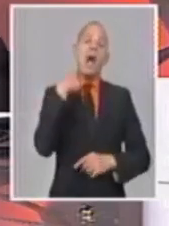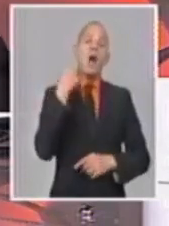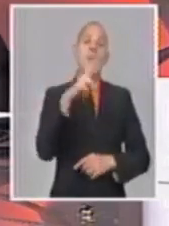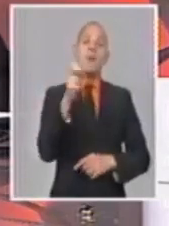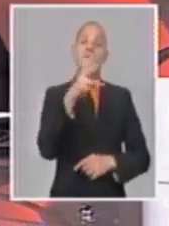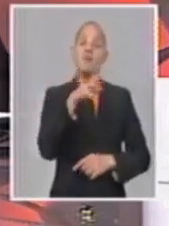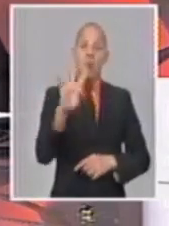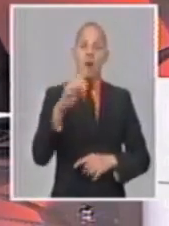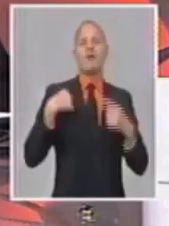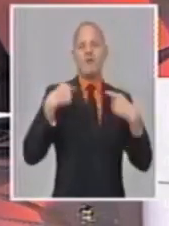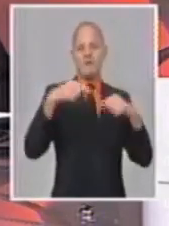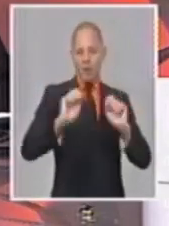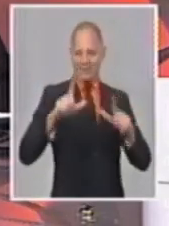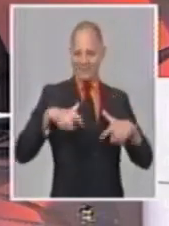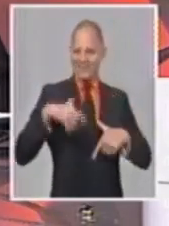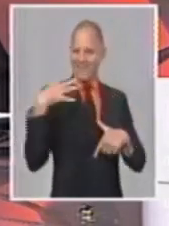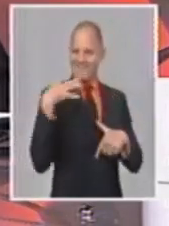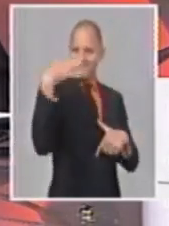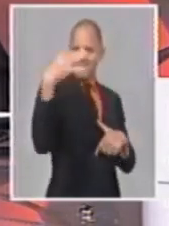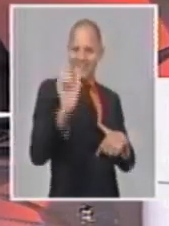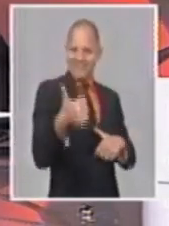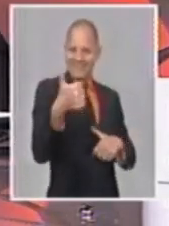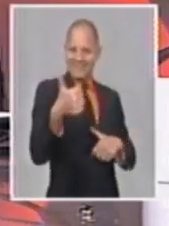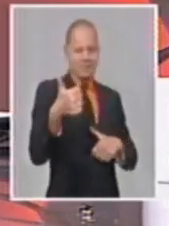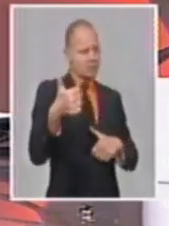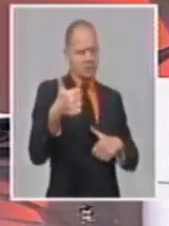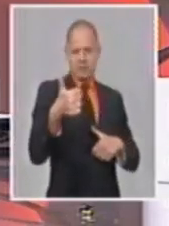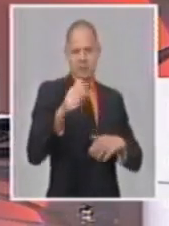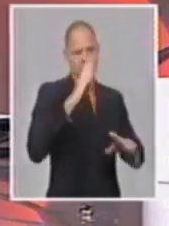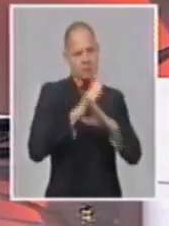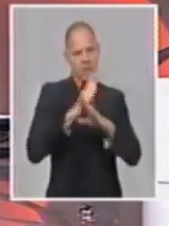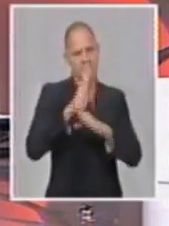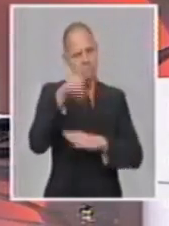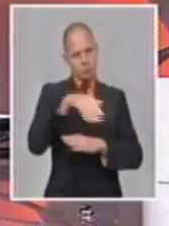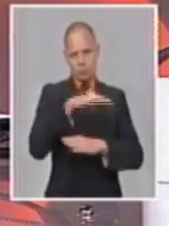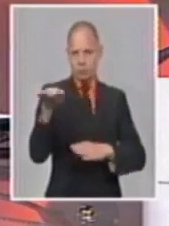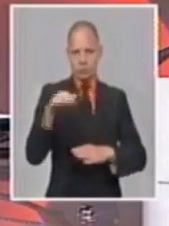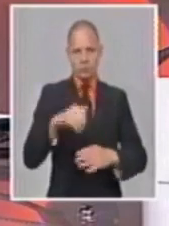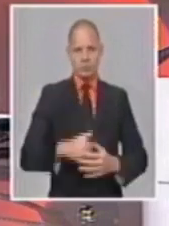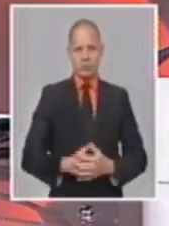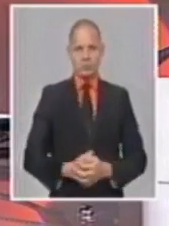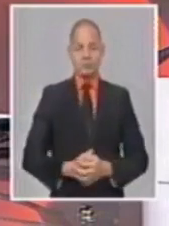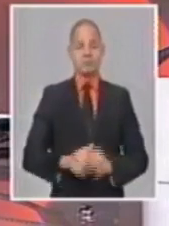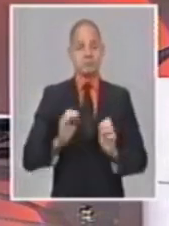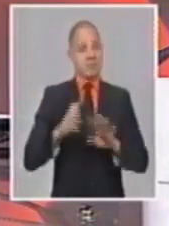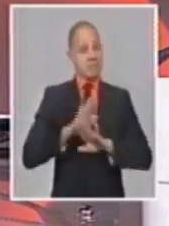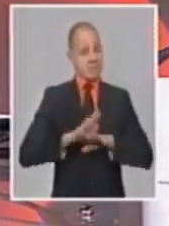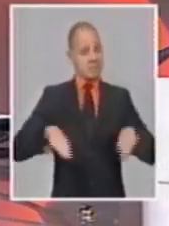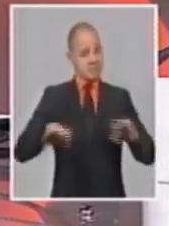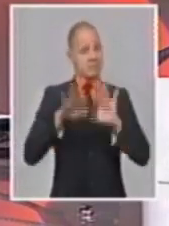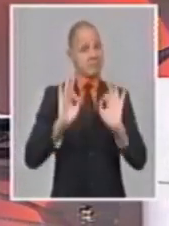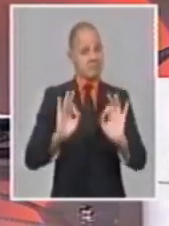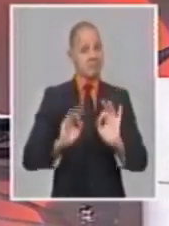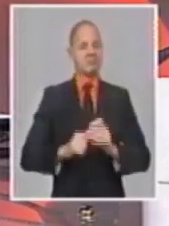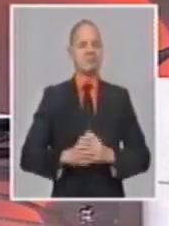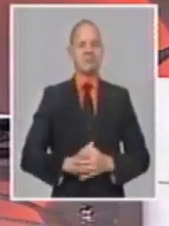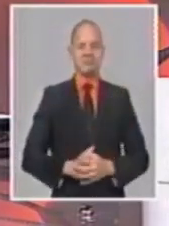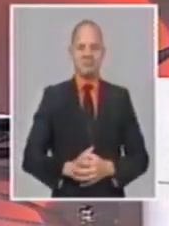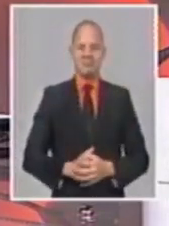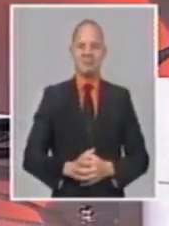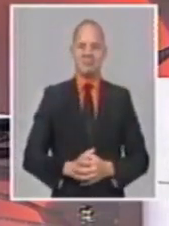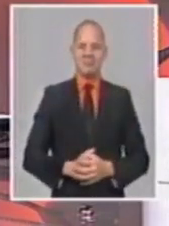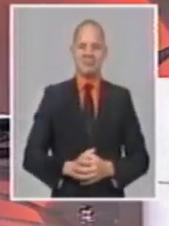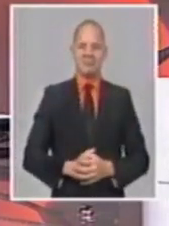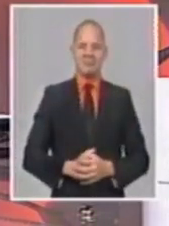que están las cosas por Washington. Esa es la noticia del día de hoy. Nosotros seguimos aquí, en la mesa redonda, donde empezamos el tema